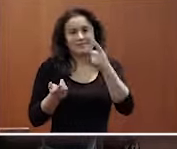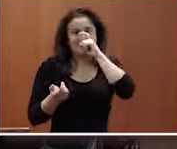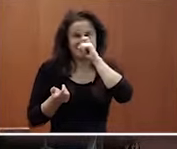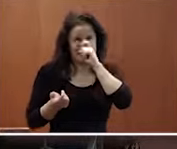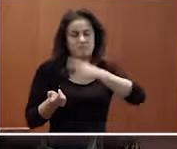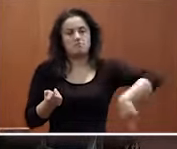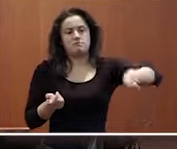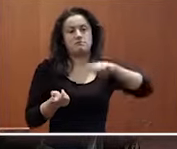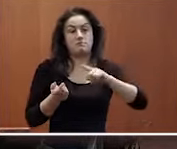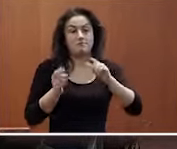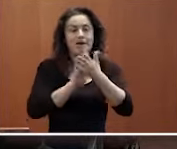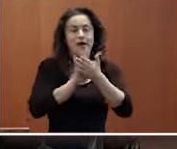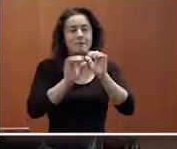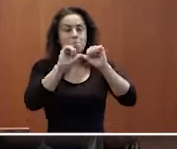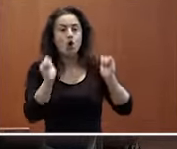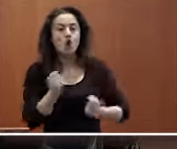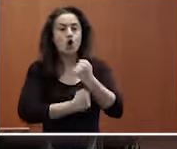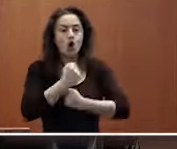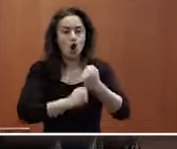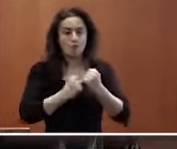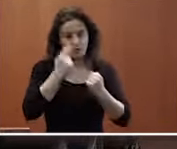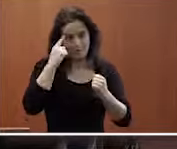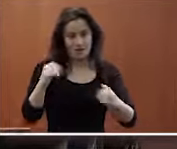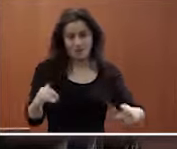desde un punto de modelo económico estas cuestiones deberían de tenerse en cuenta